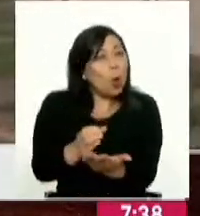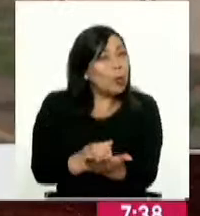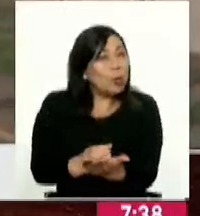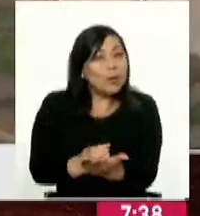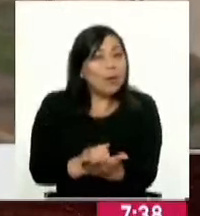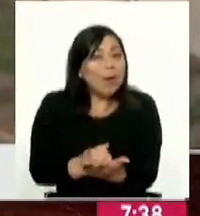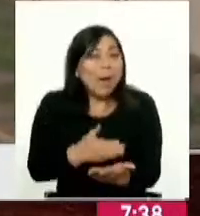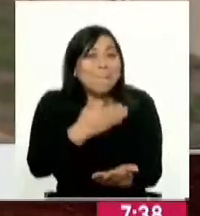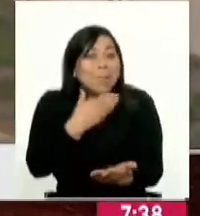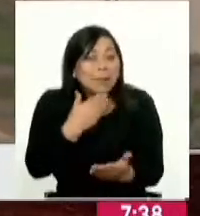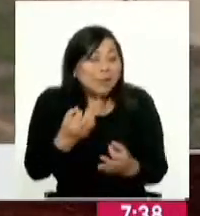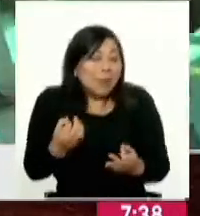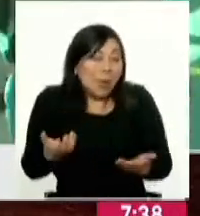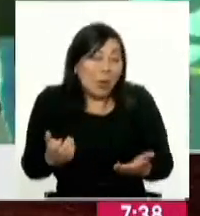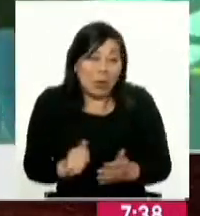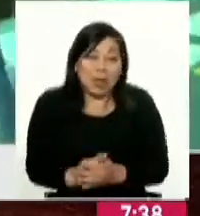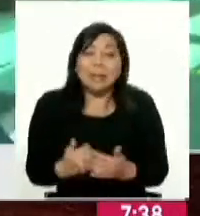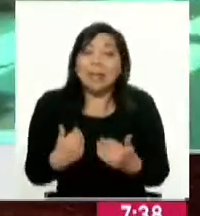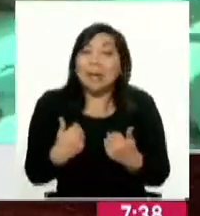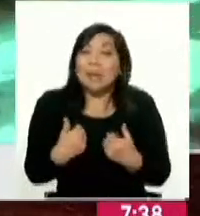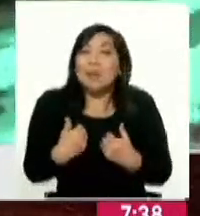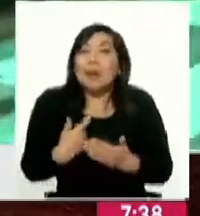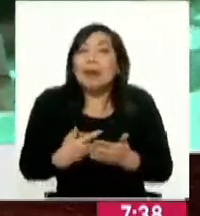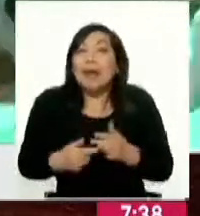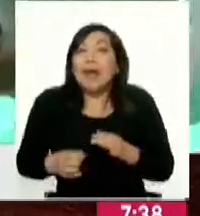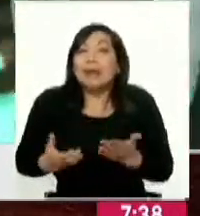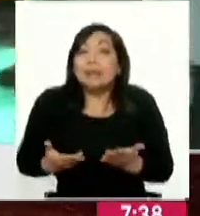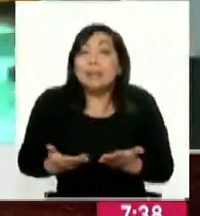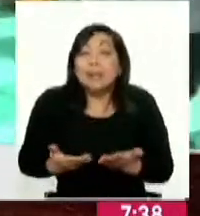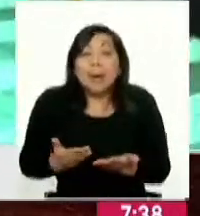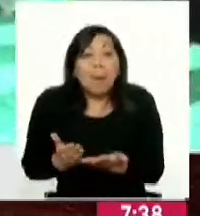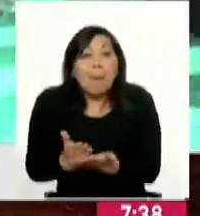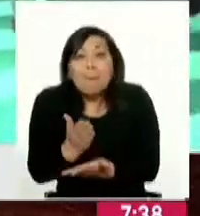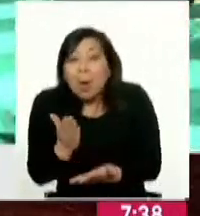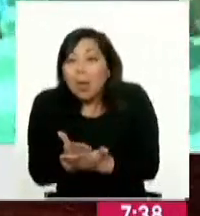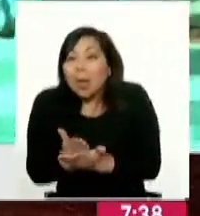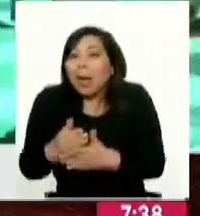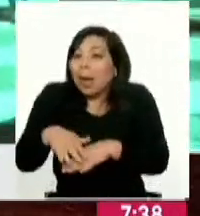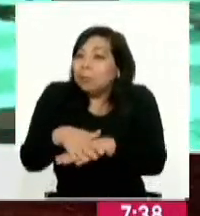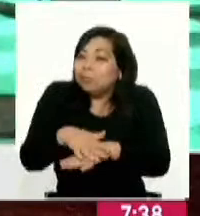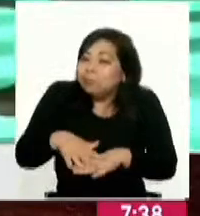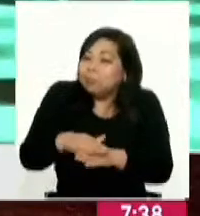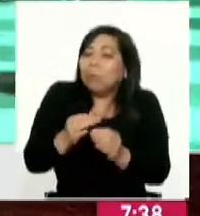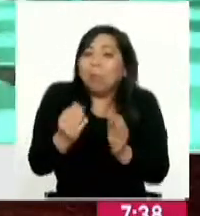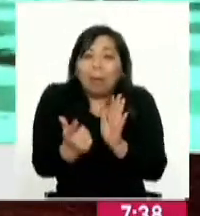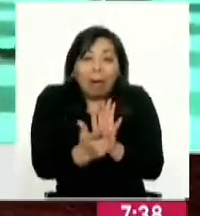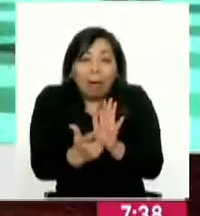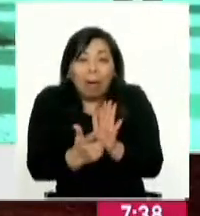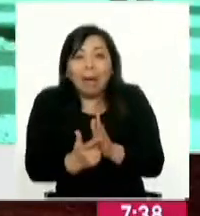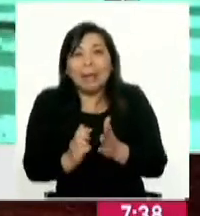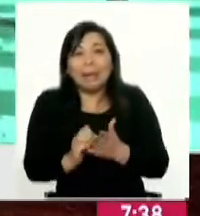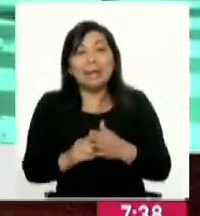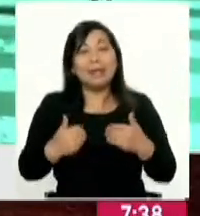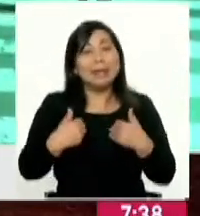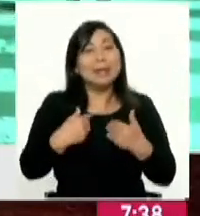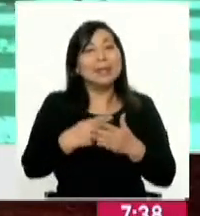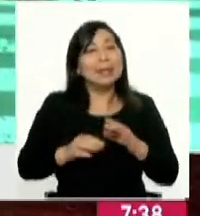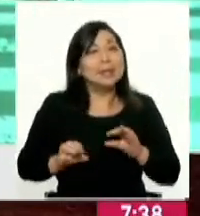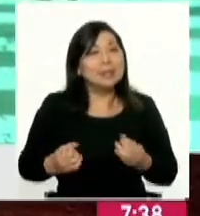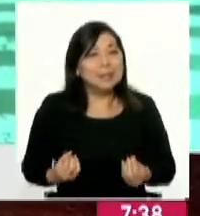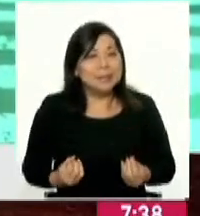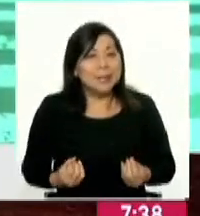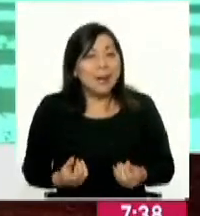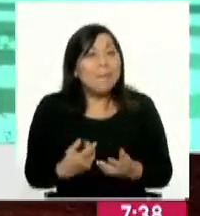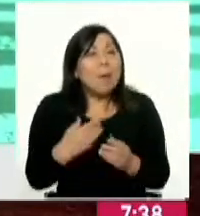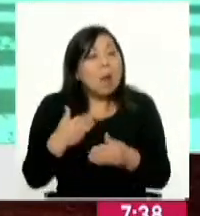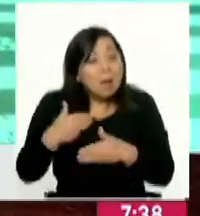es el mejor, esa es la verdad, tenemos que mientras que eso se resuelve en las vías arbitrales, en las vías legales, en el camino que tenemos, tenemos